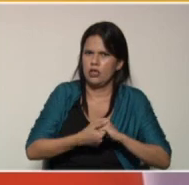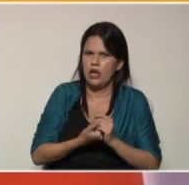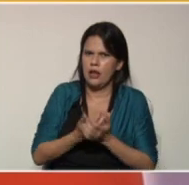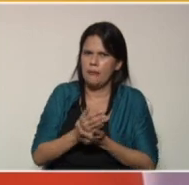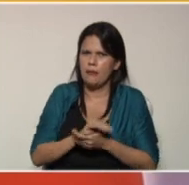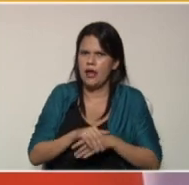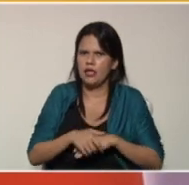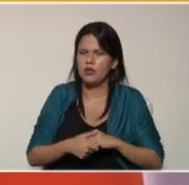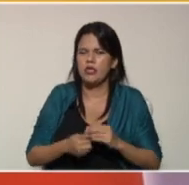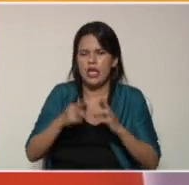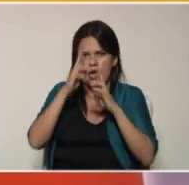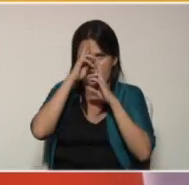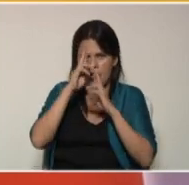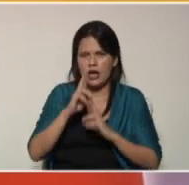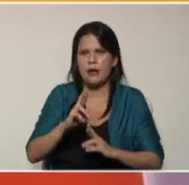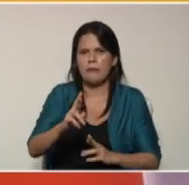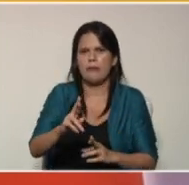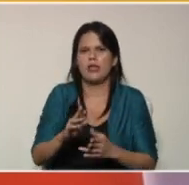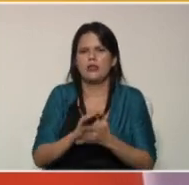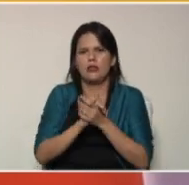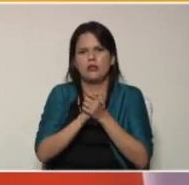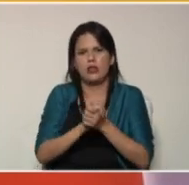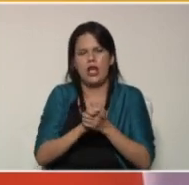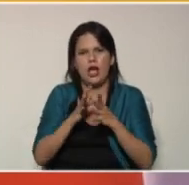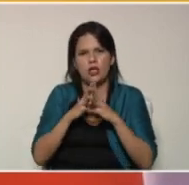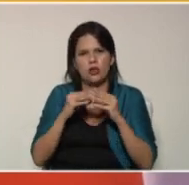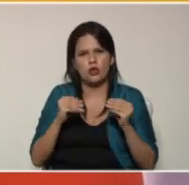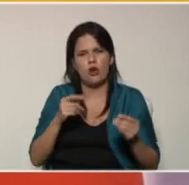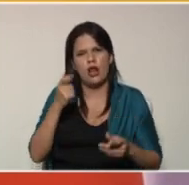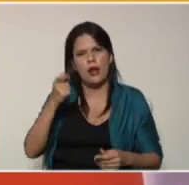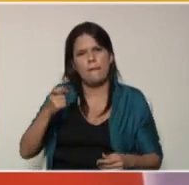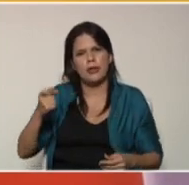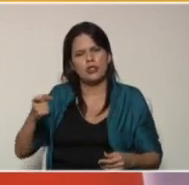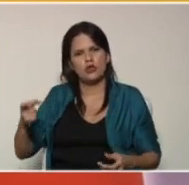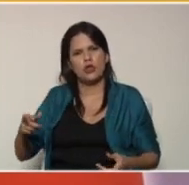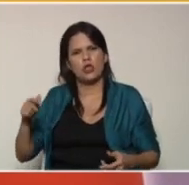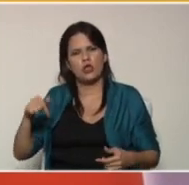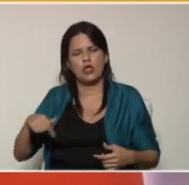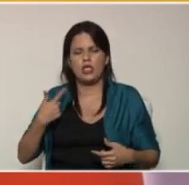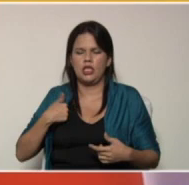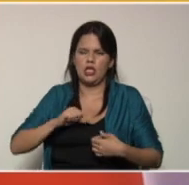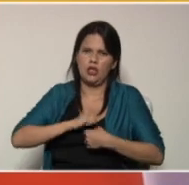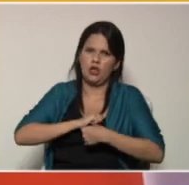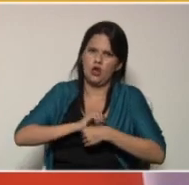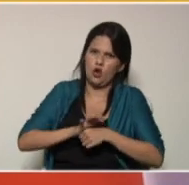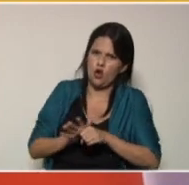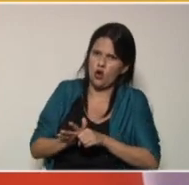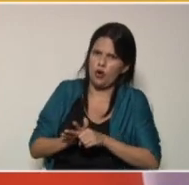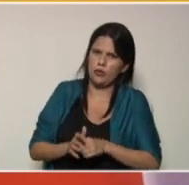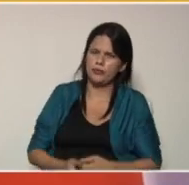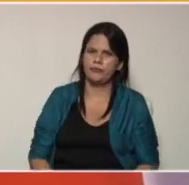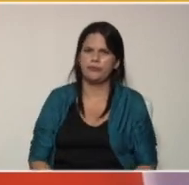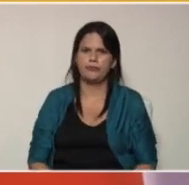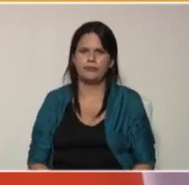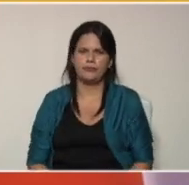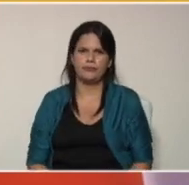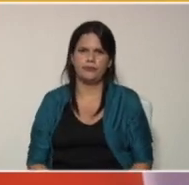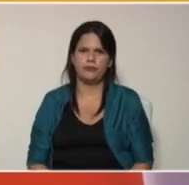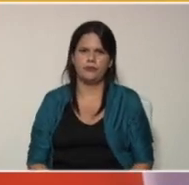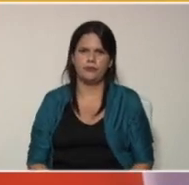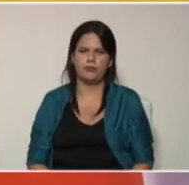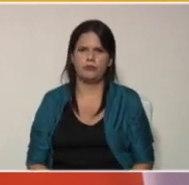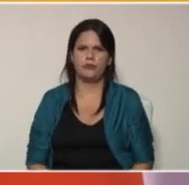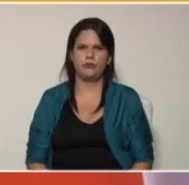y el respeto y la solidaridad hacia esas personas que actualmente están padeciendo por esa terrible enfermedad conocida como el COVID